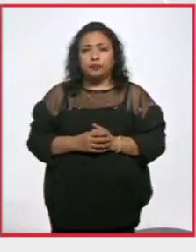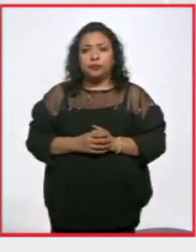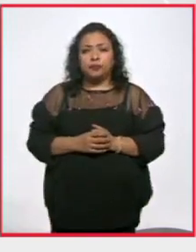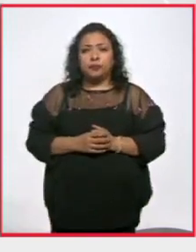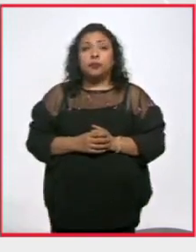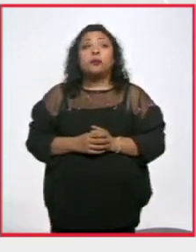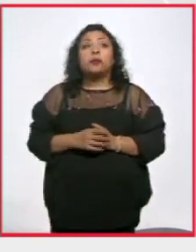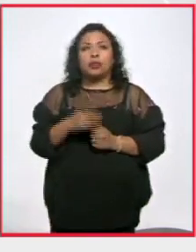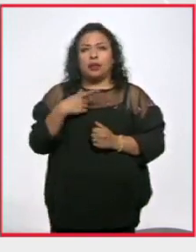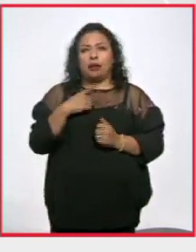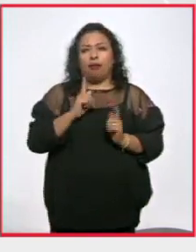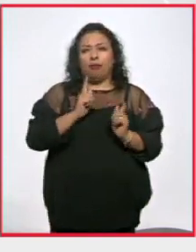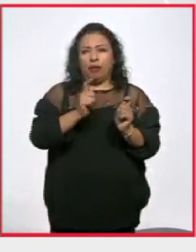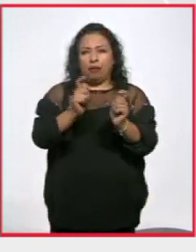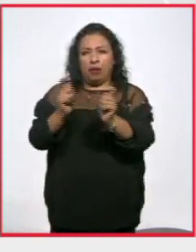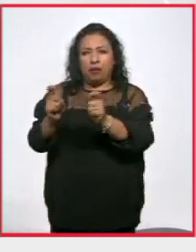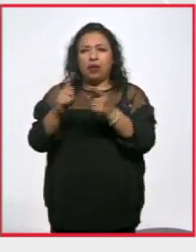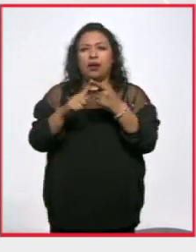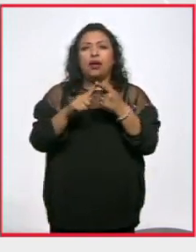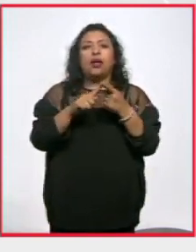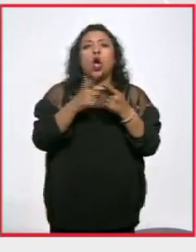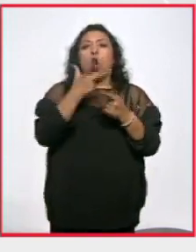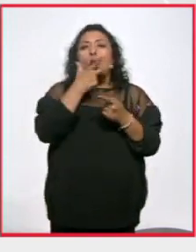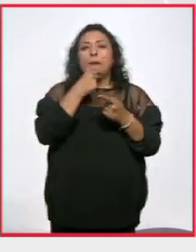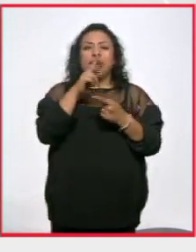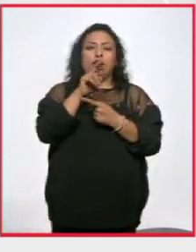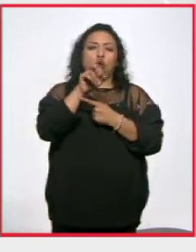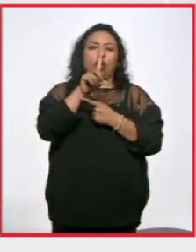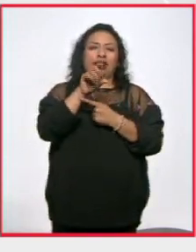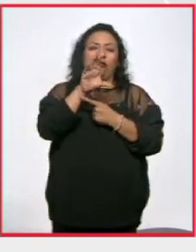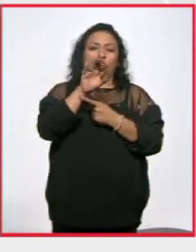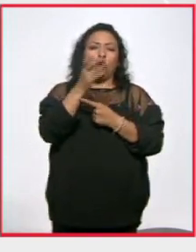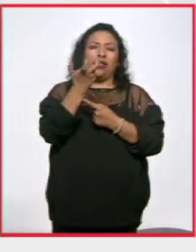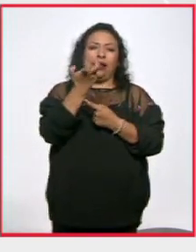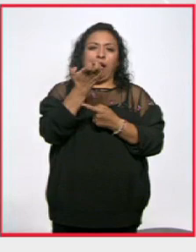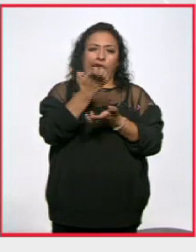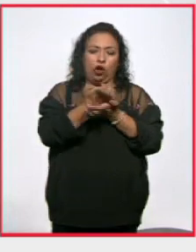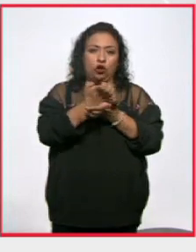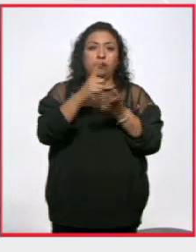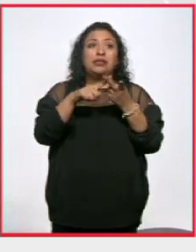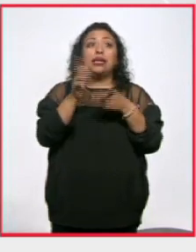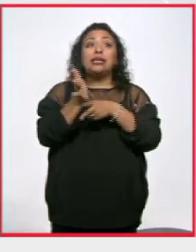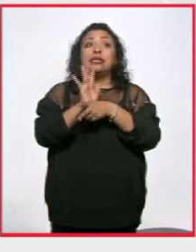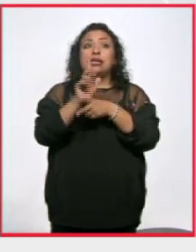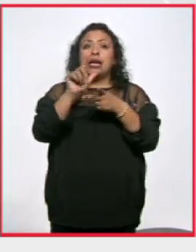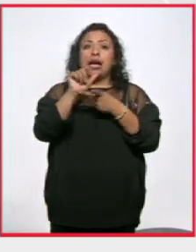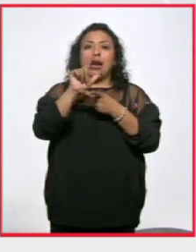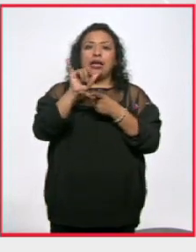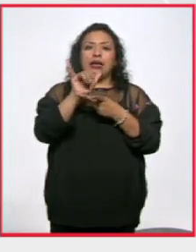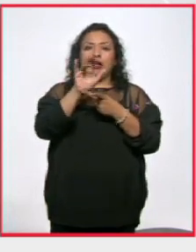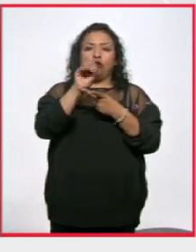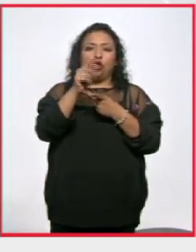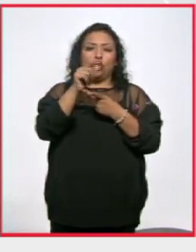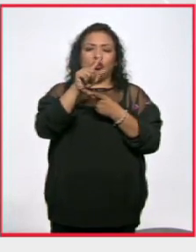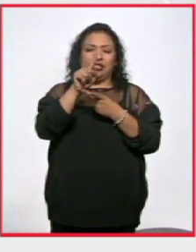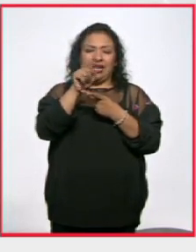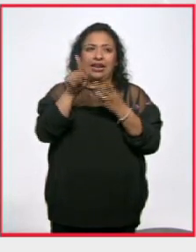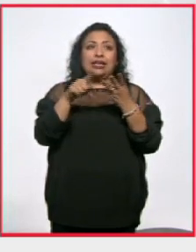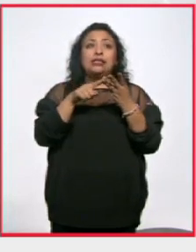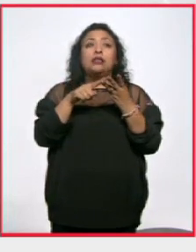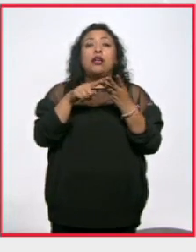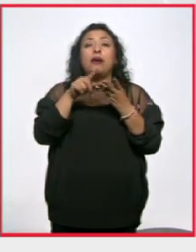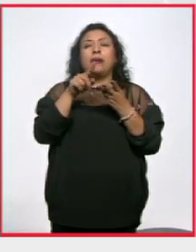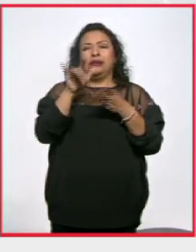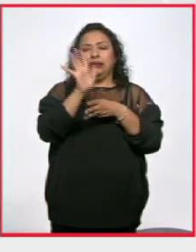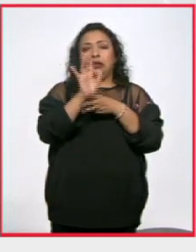los condecorados fueron el economista Rolando Cordera Campos el cineasta Alejandro González Iñárritu las